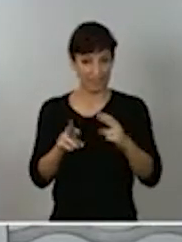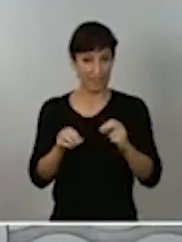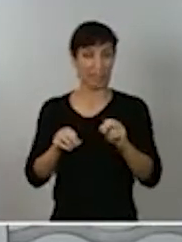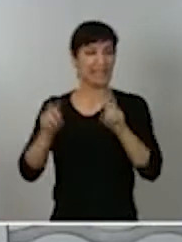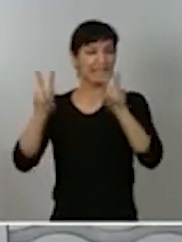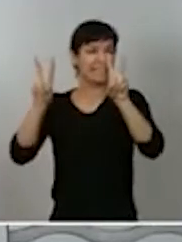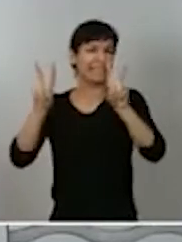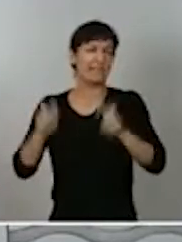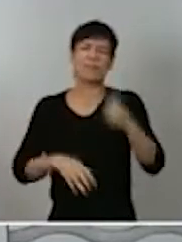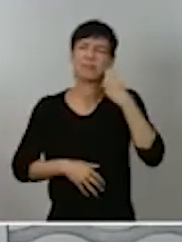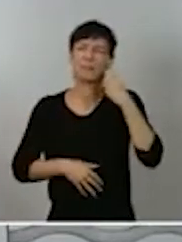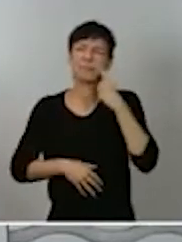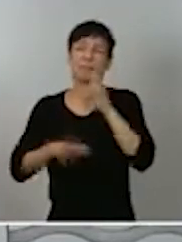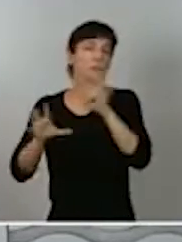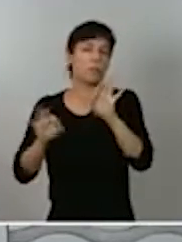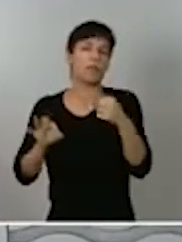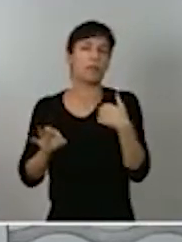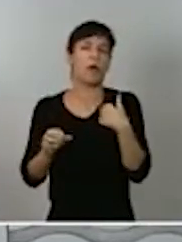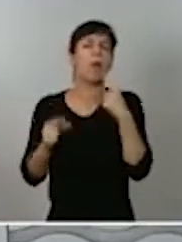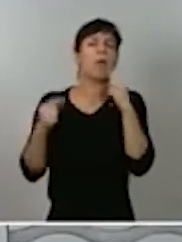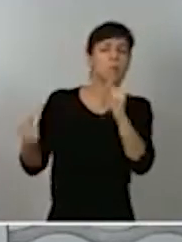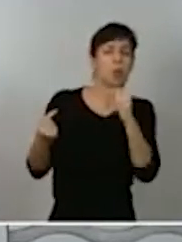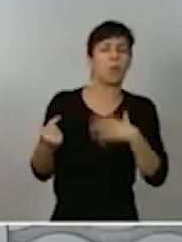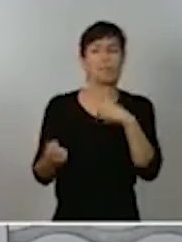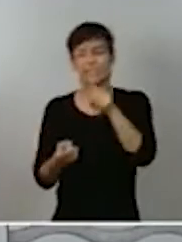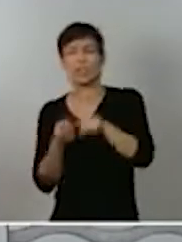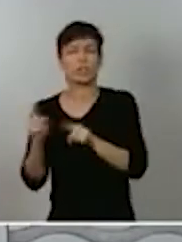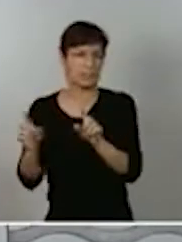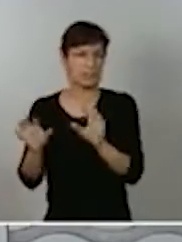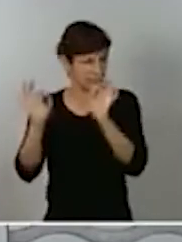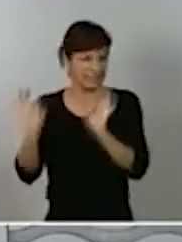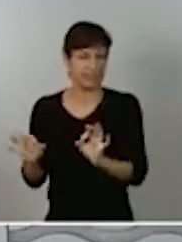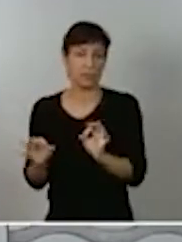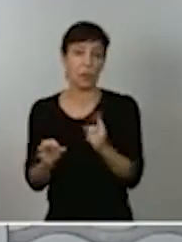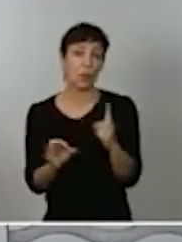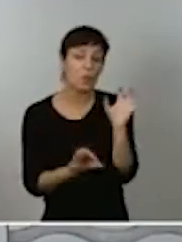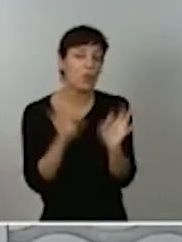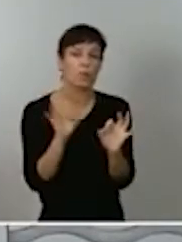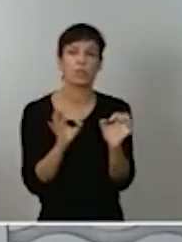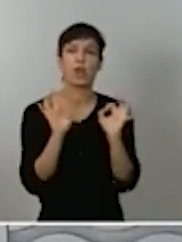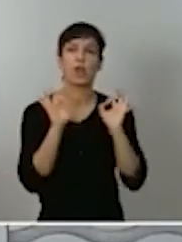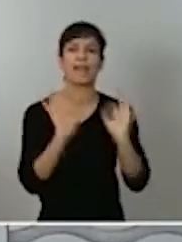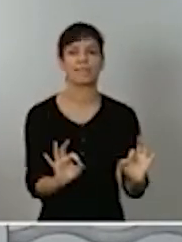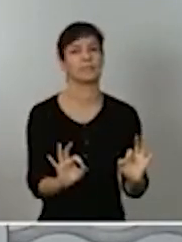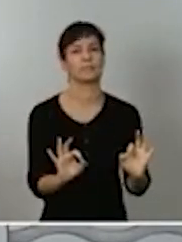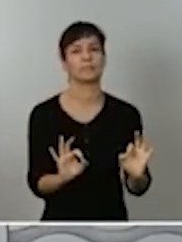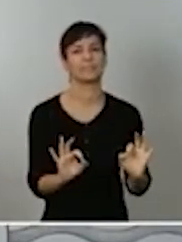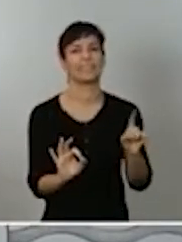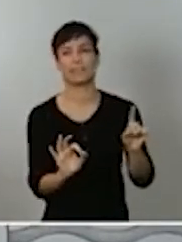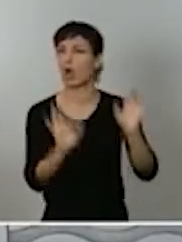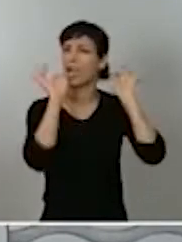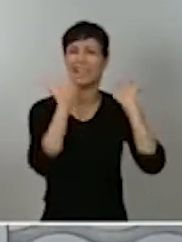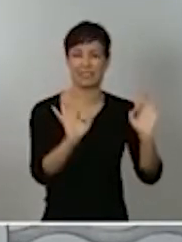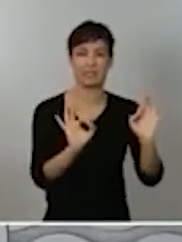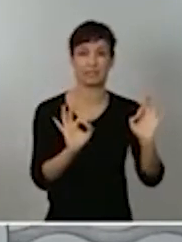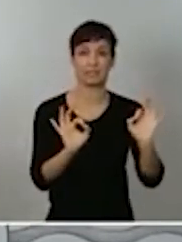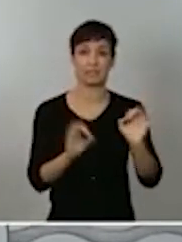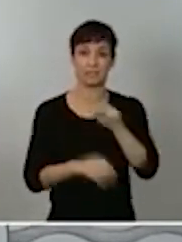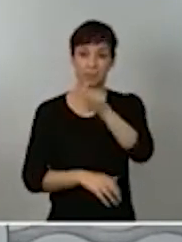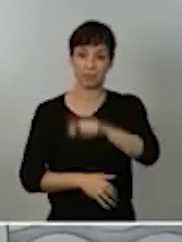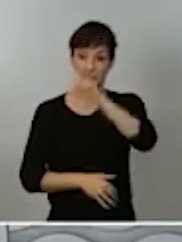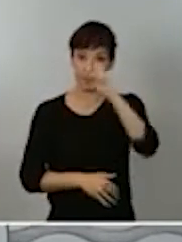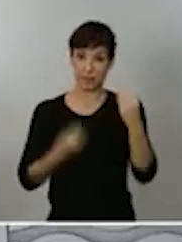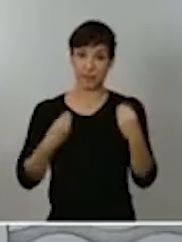discutibles, pero siempre hay un 1% que es indiscutible. Y proteger la salud de los madrileños es realmente